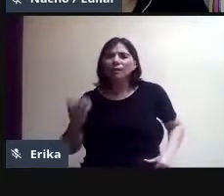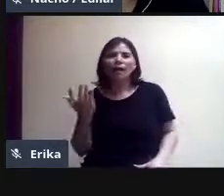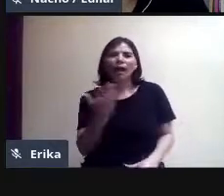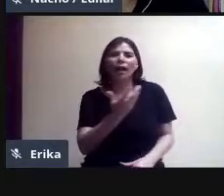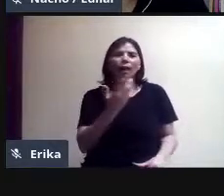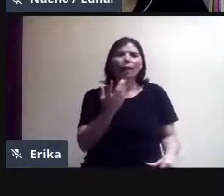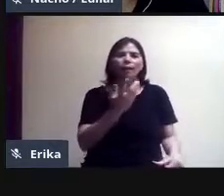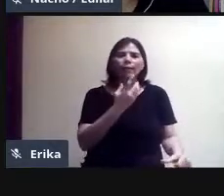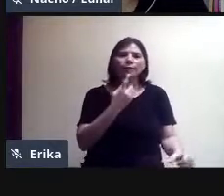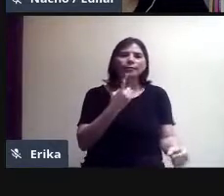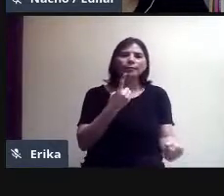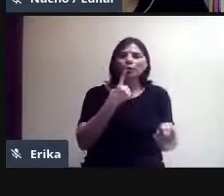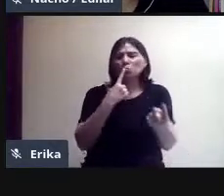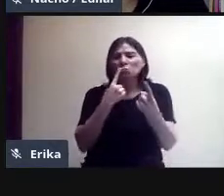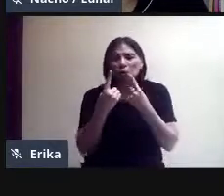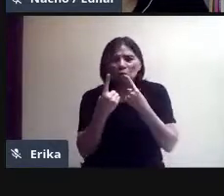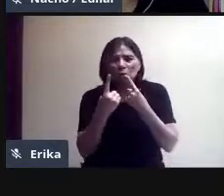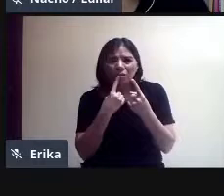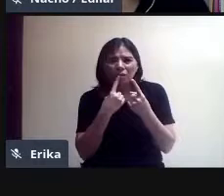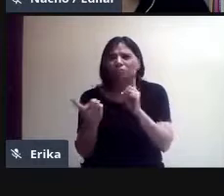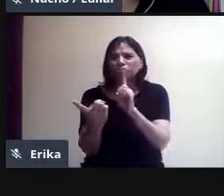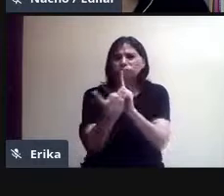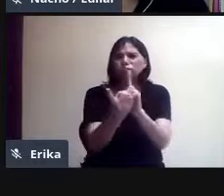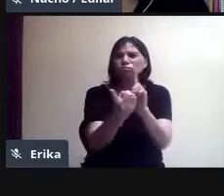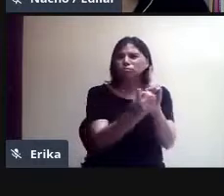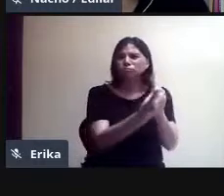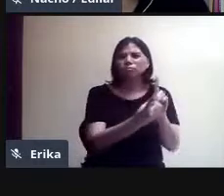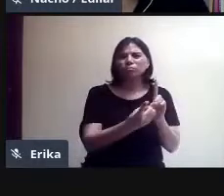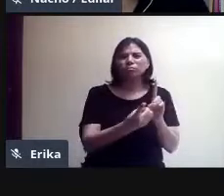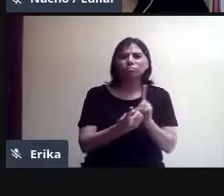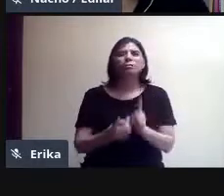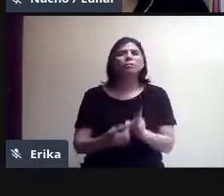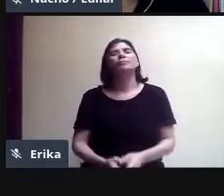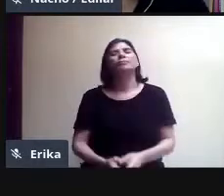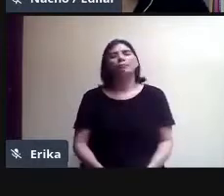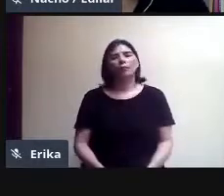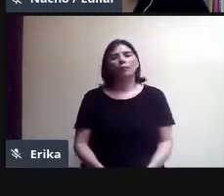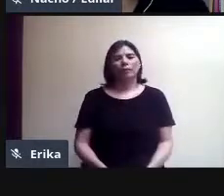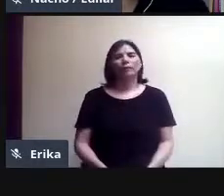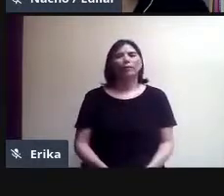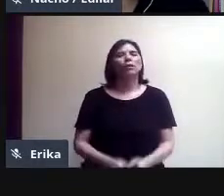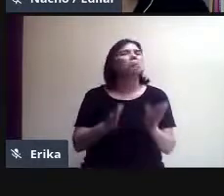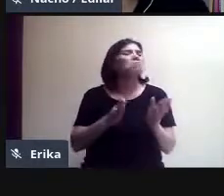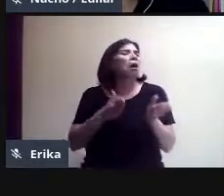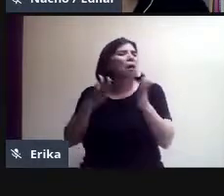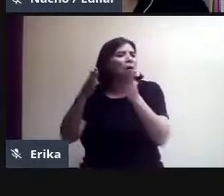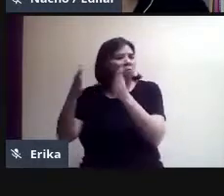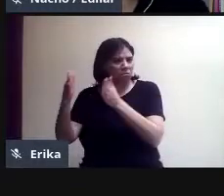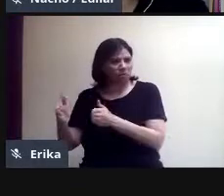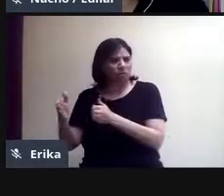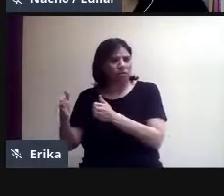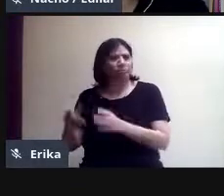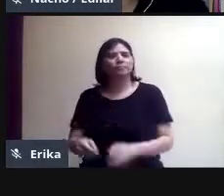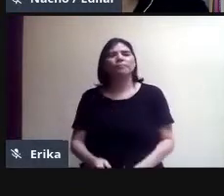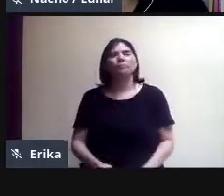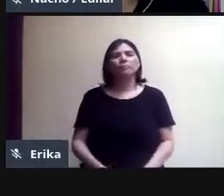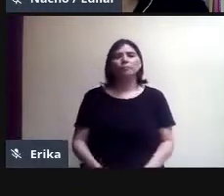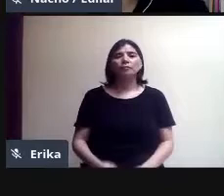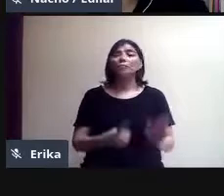ahorita lo vamos a ver, ¿sí? Entonces, bueno, voy hacia allá. Les voy a mostrar, maestros,